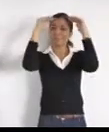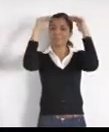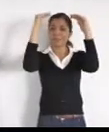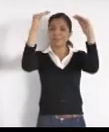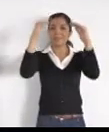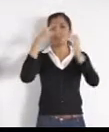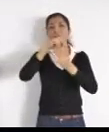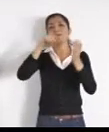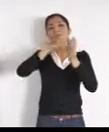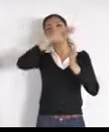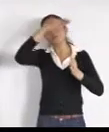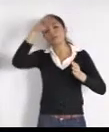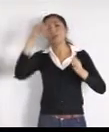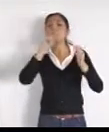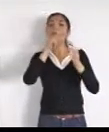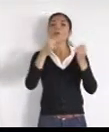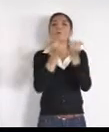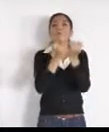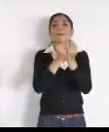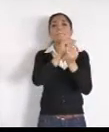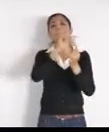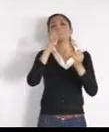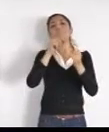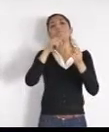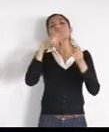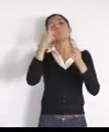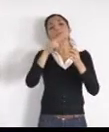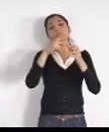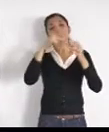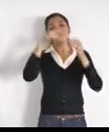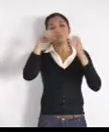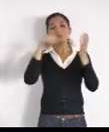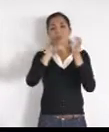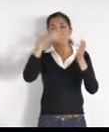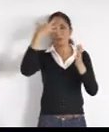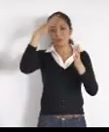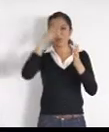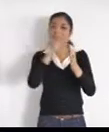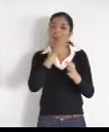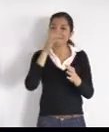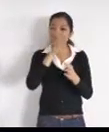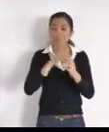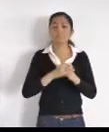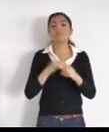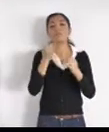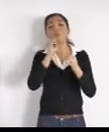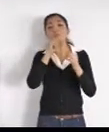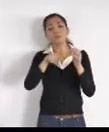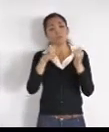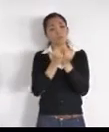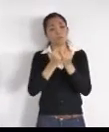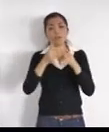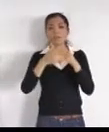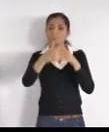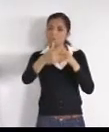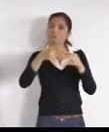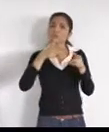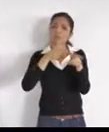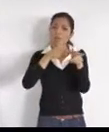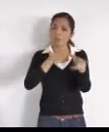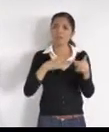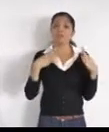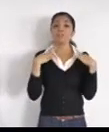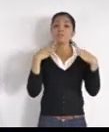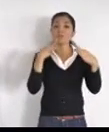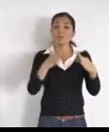vamos a tener algunas inauguraciones de obras en infraestructura educativa, barras perimetrales y mallas sombras. Estaremos por ahí